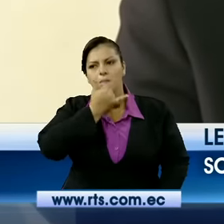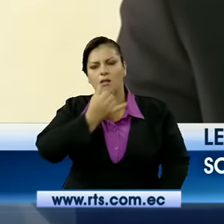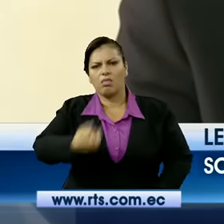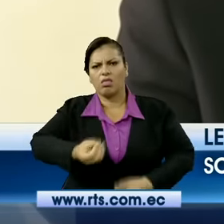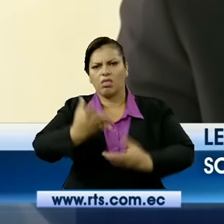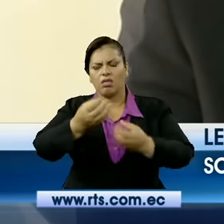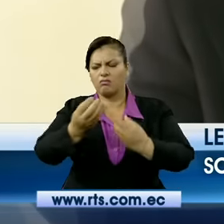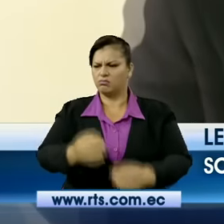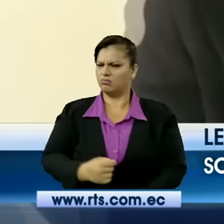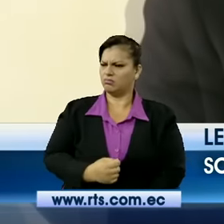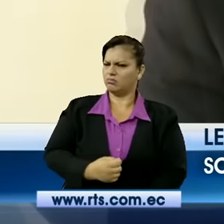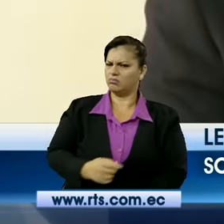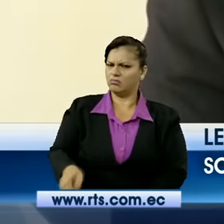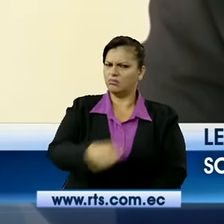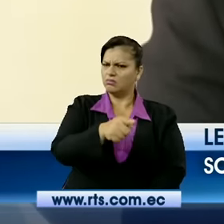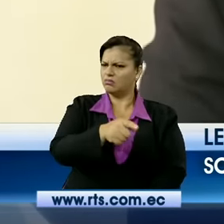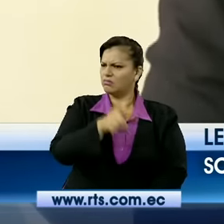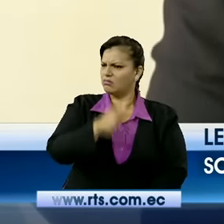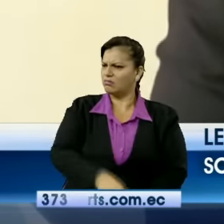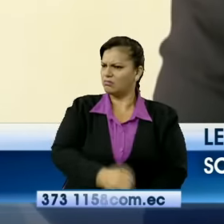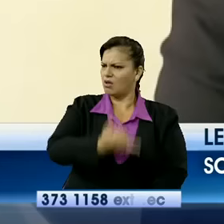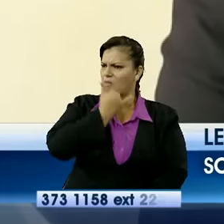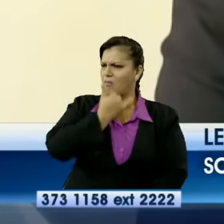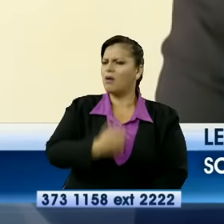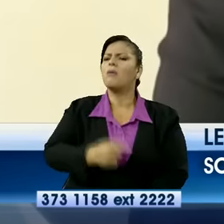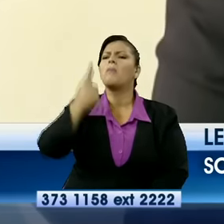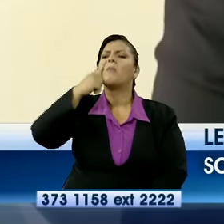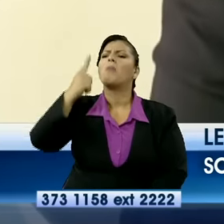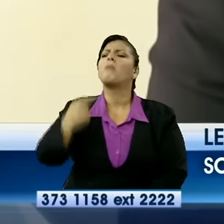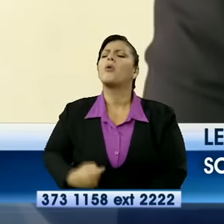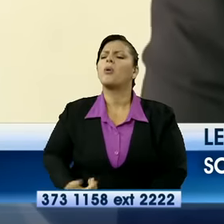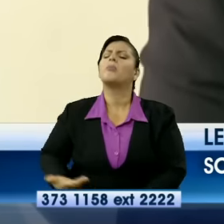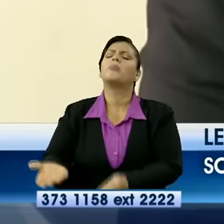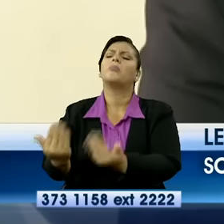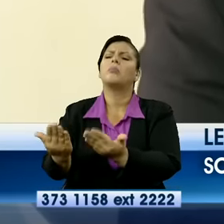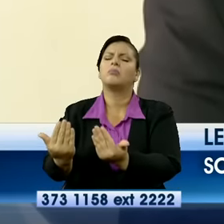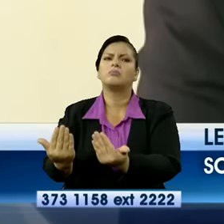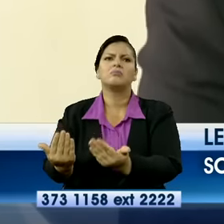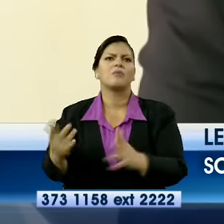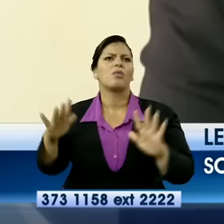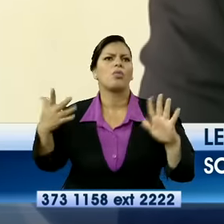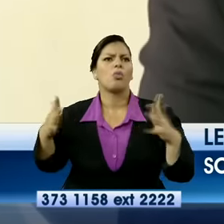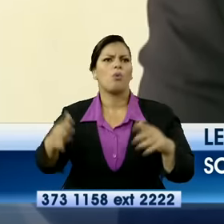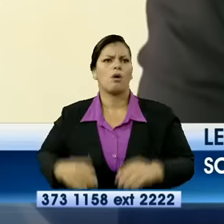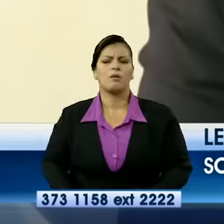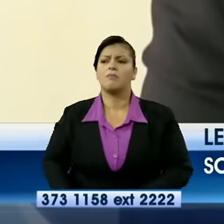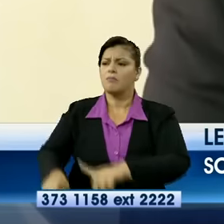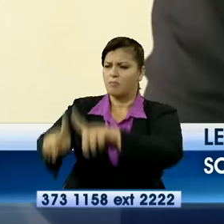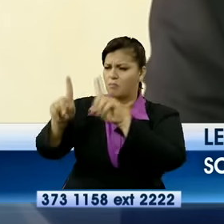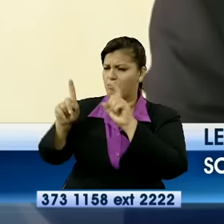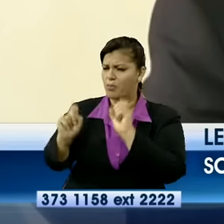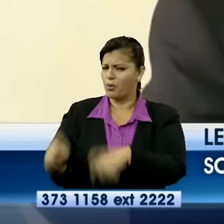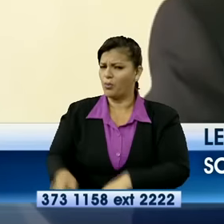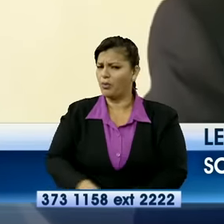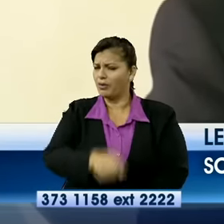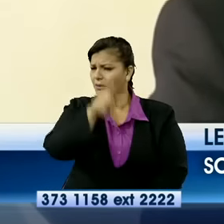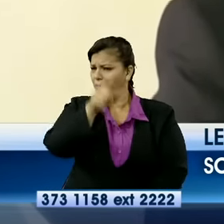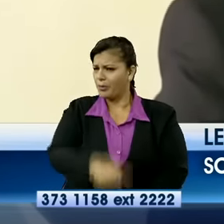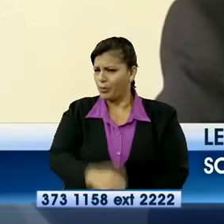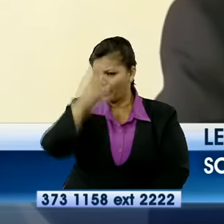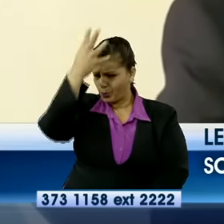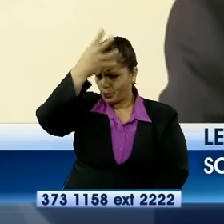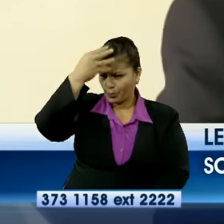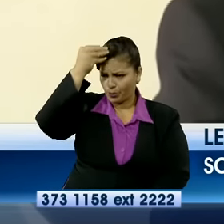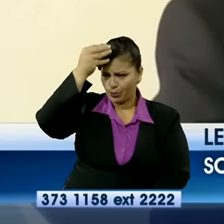prueba al respecto. Y cuando se le pregunta si es que el ingeniero Jorge Glass conocía de lo que se negociaba el